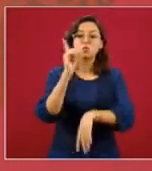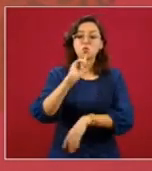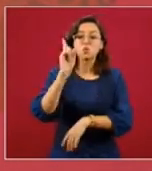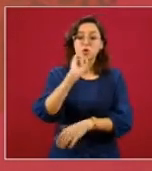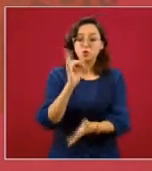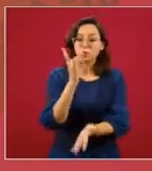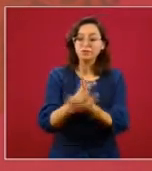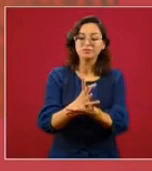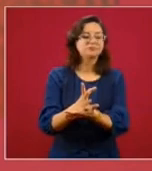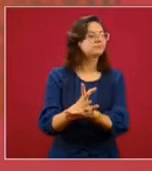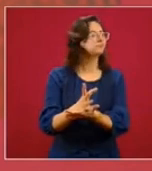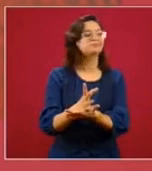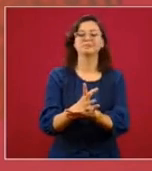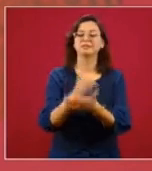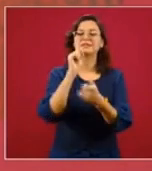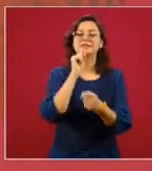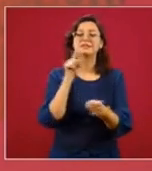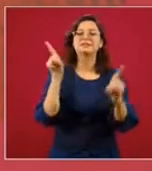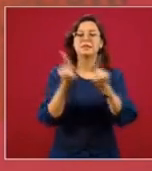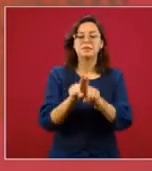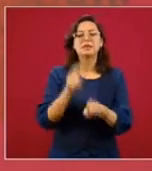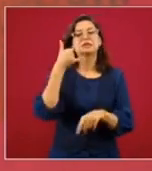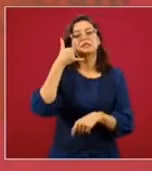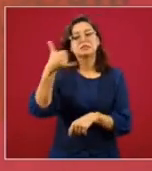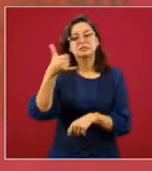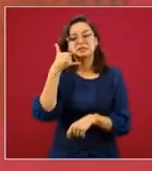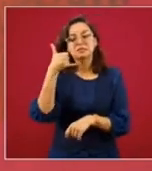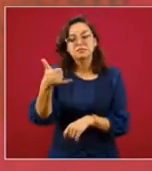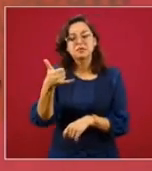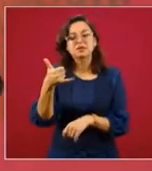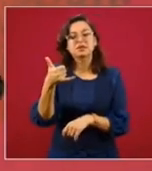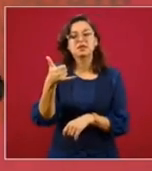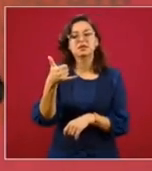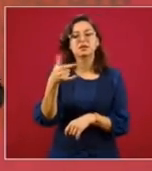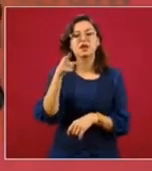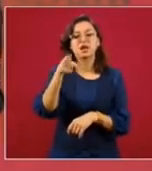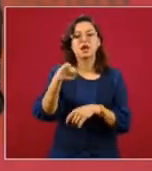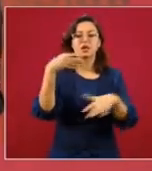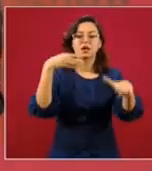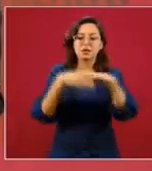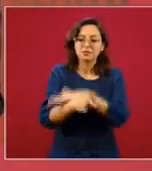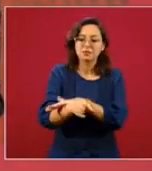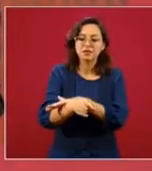Esto sucede lo mismo en las llamadas que recibe el Metro